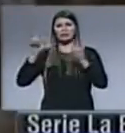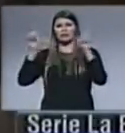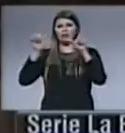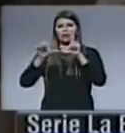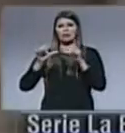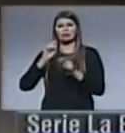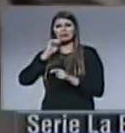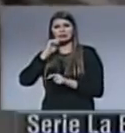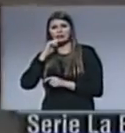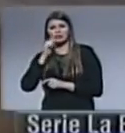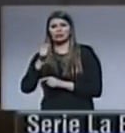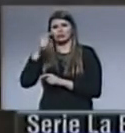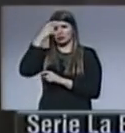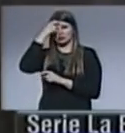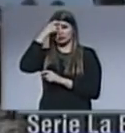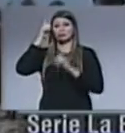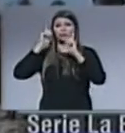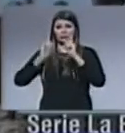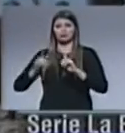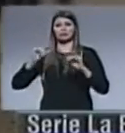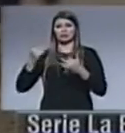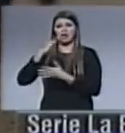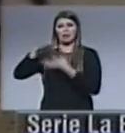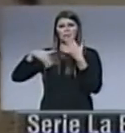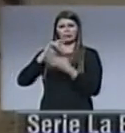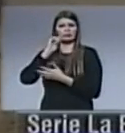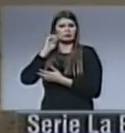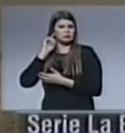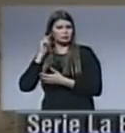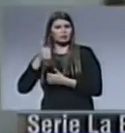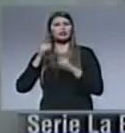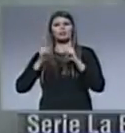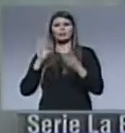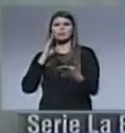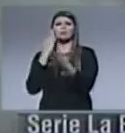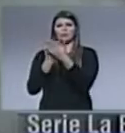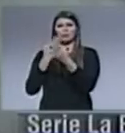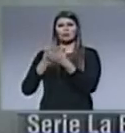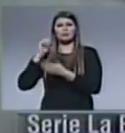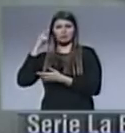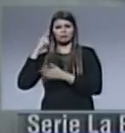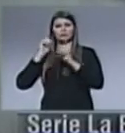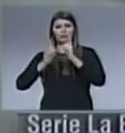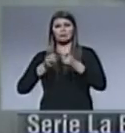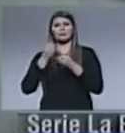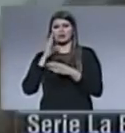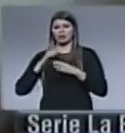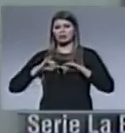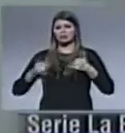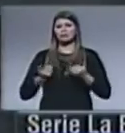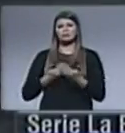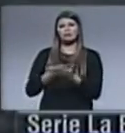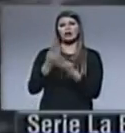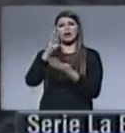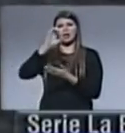Mejor Miniserie o Película, Mejor Mezcla de Sonido y Mejor Montaje de Sonido. La ceremonia de los premios